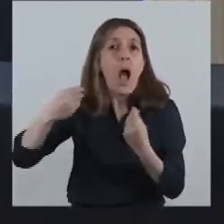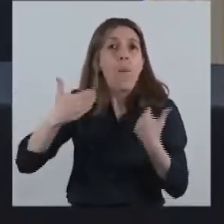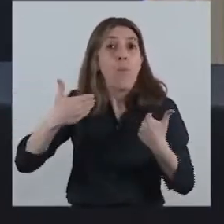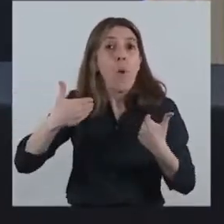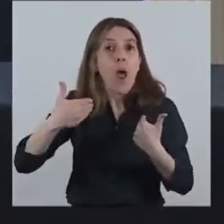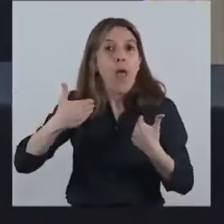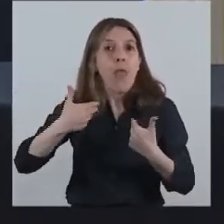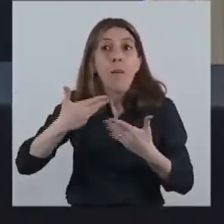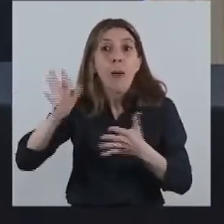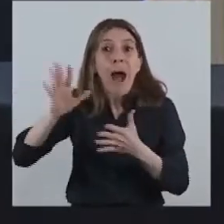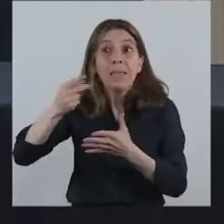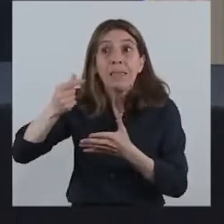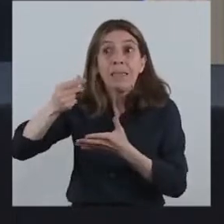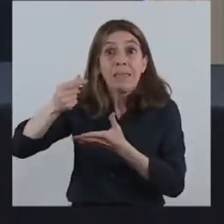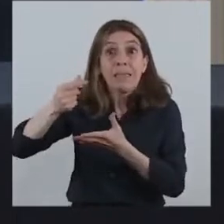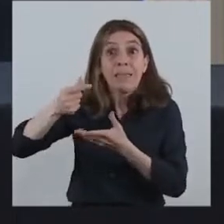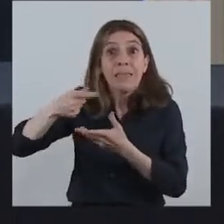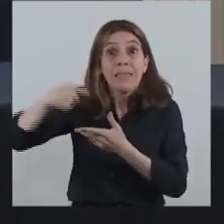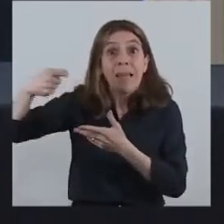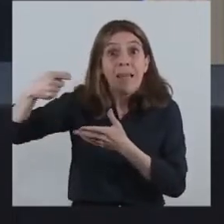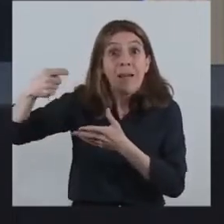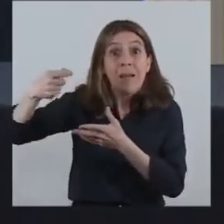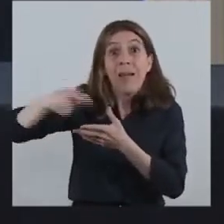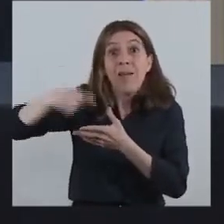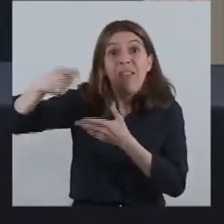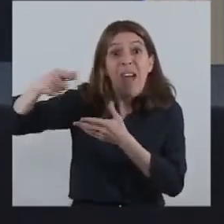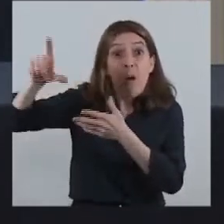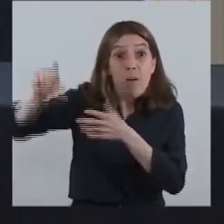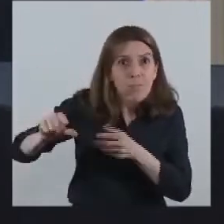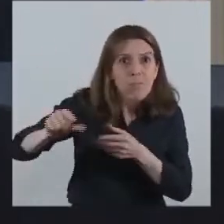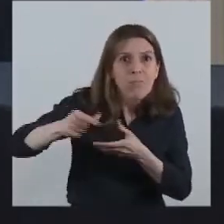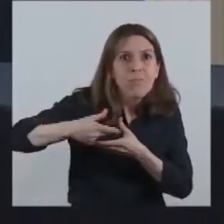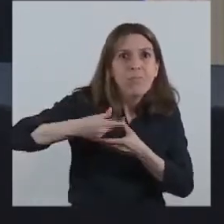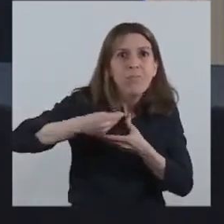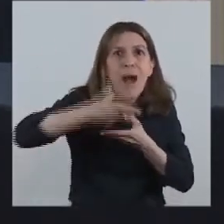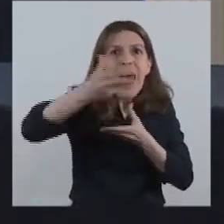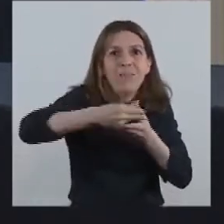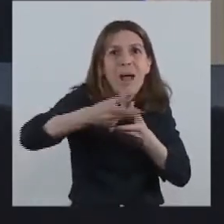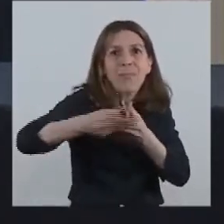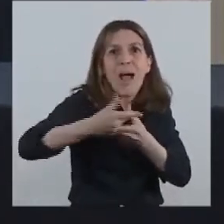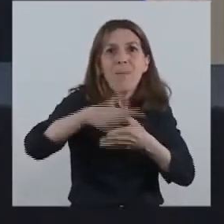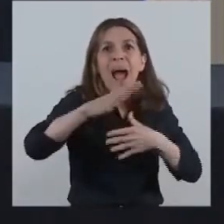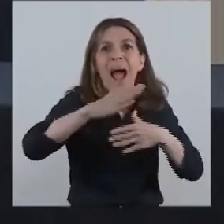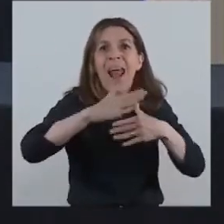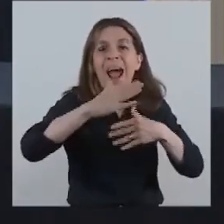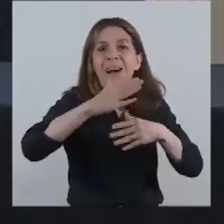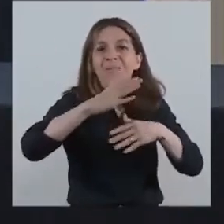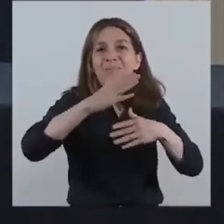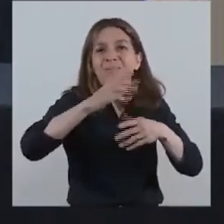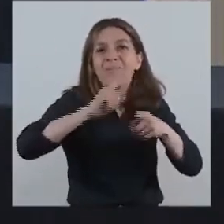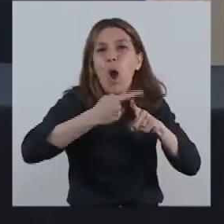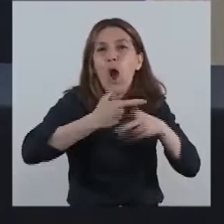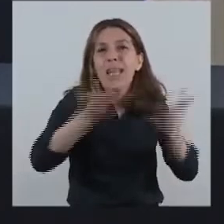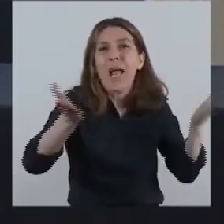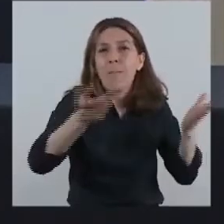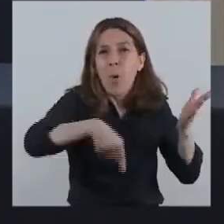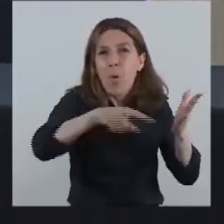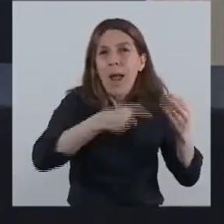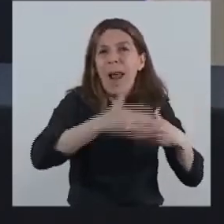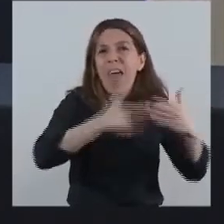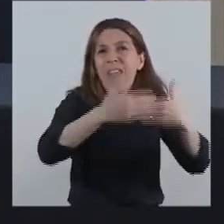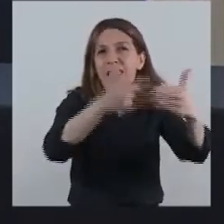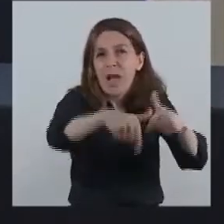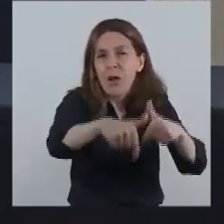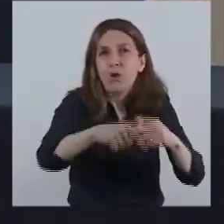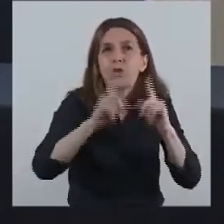políticas públicas en pos de la recuperación económica y del desarrollo. En pos de apuntar a los objetivos